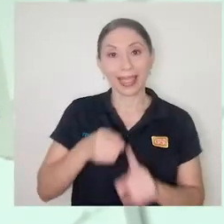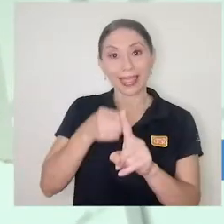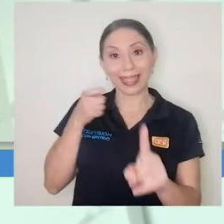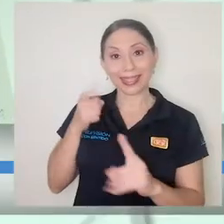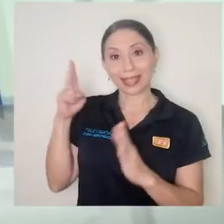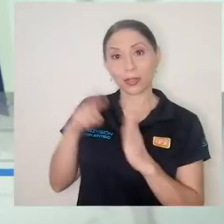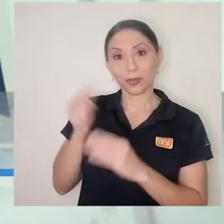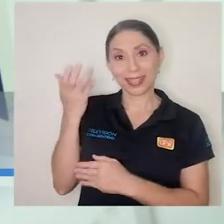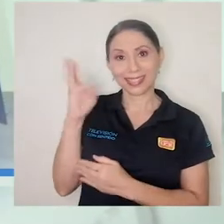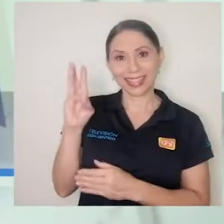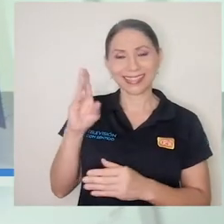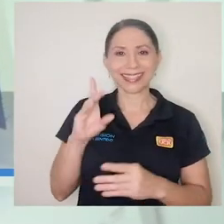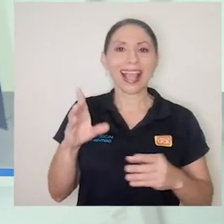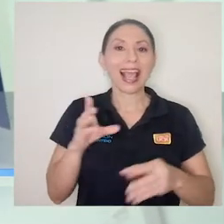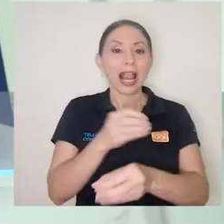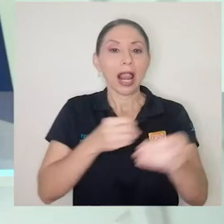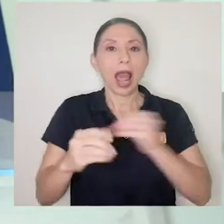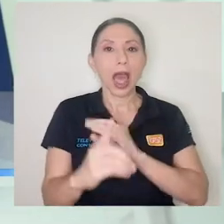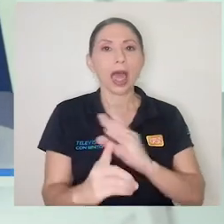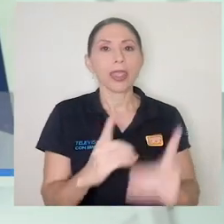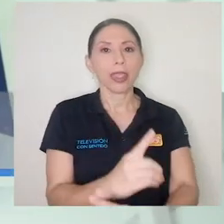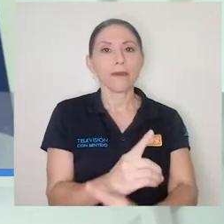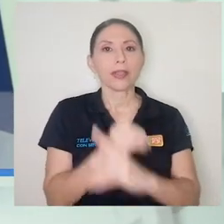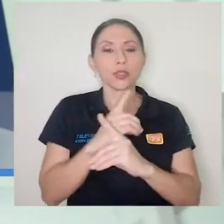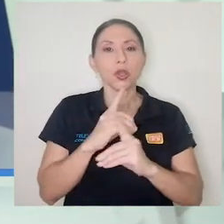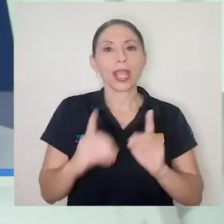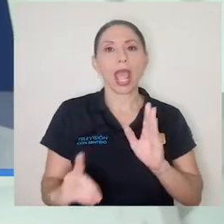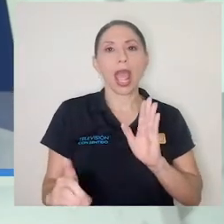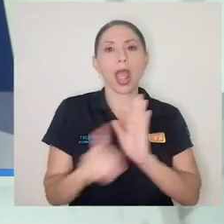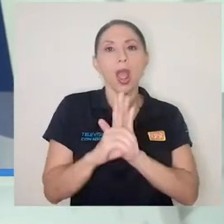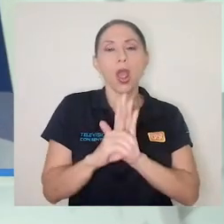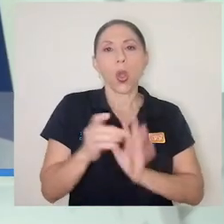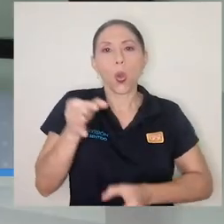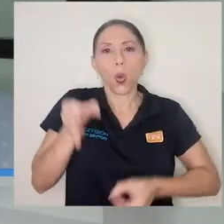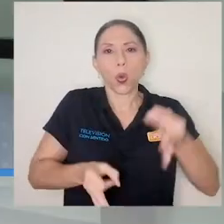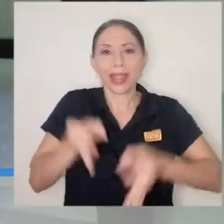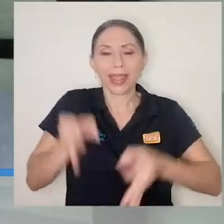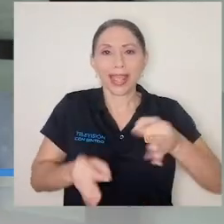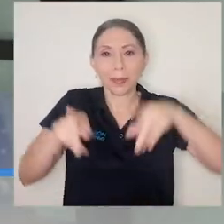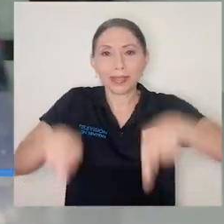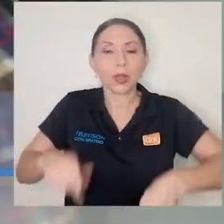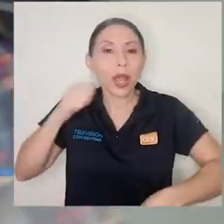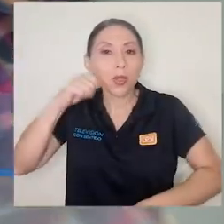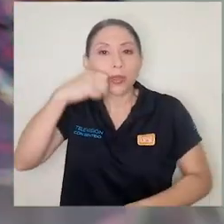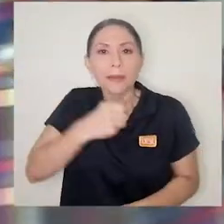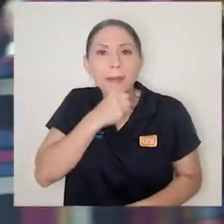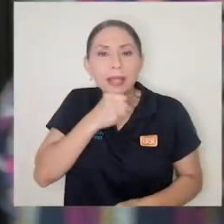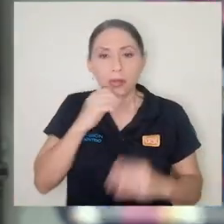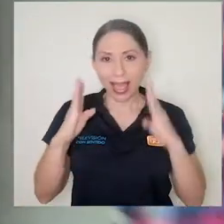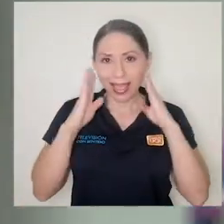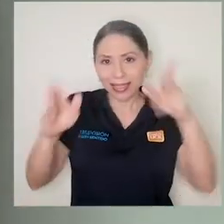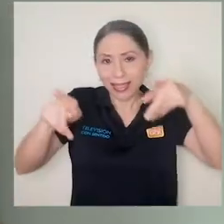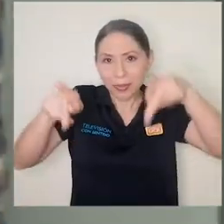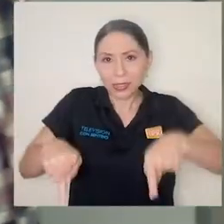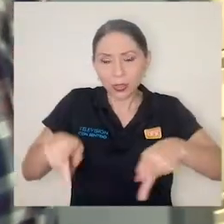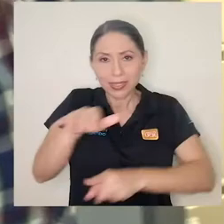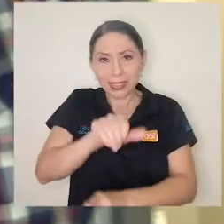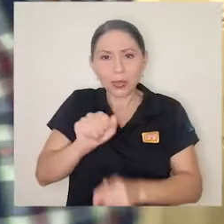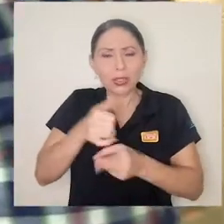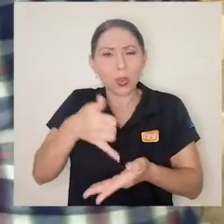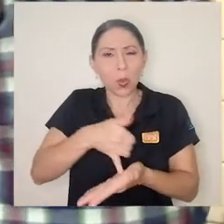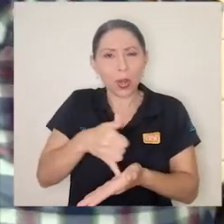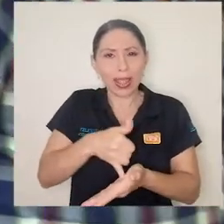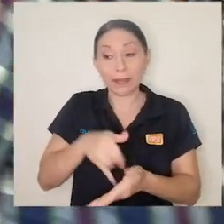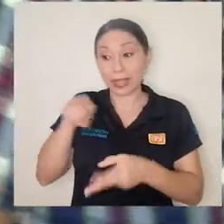Desde el 2016, la Defensoría Jurídica para la persona adulta mayor atiende a personas en situación de vulnerabilidad.